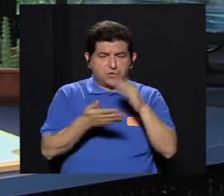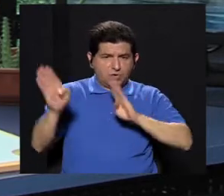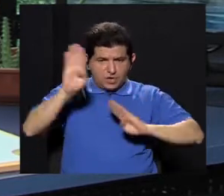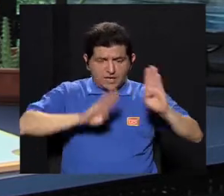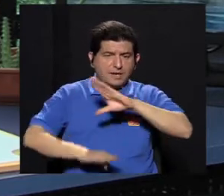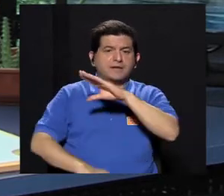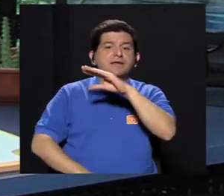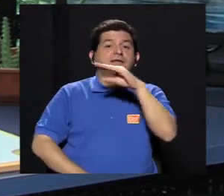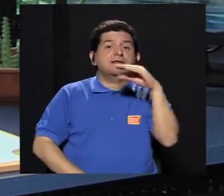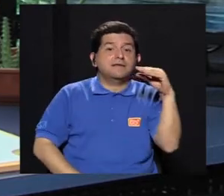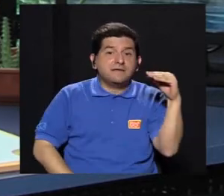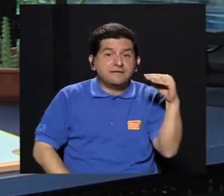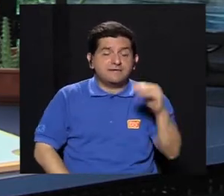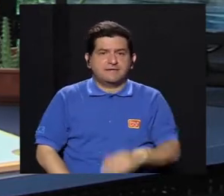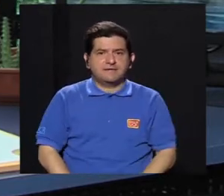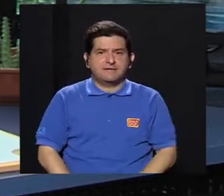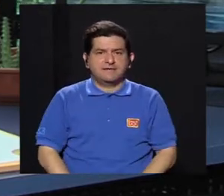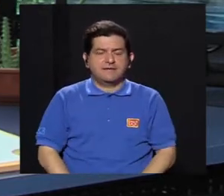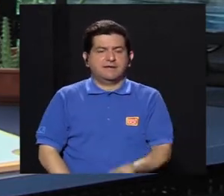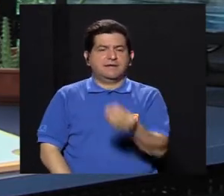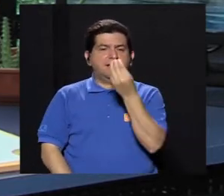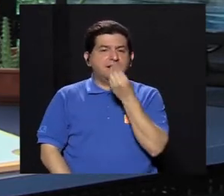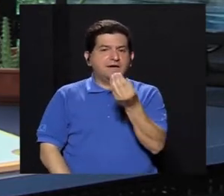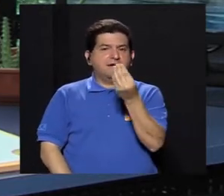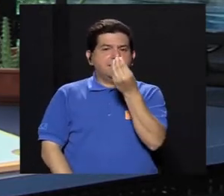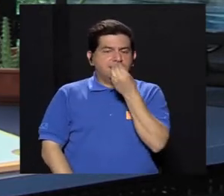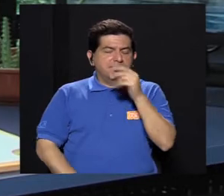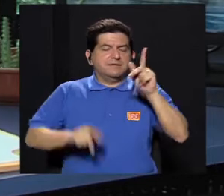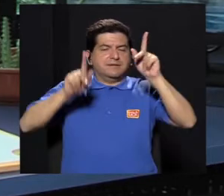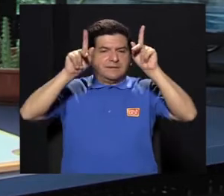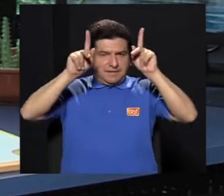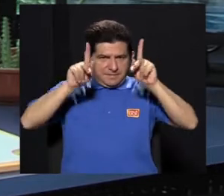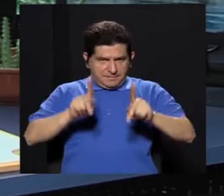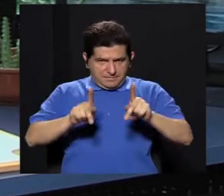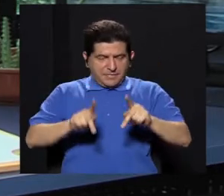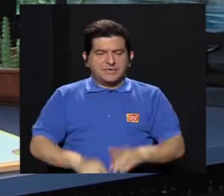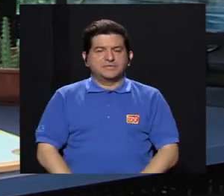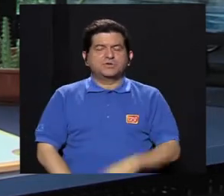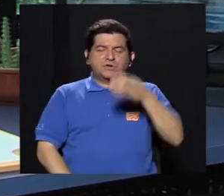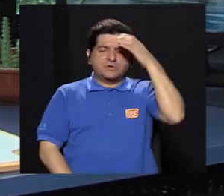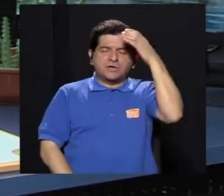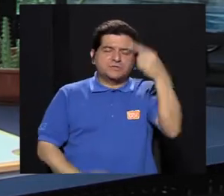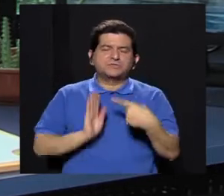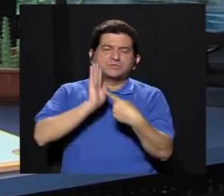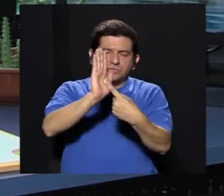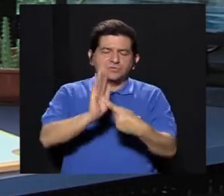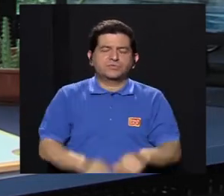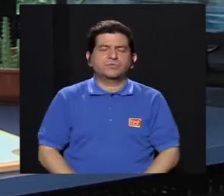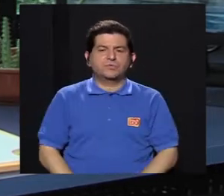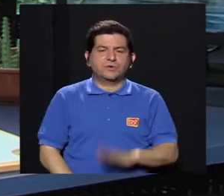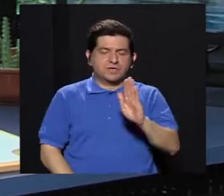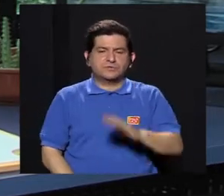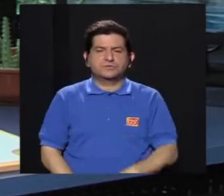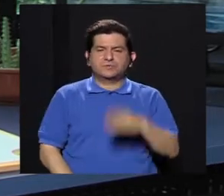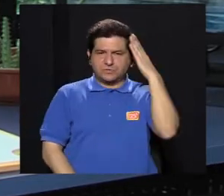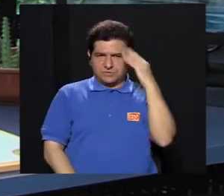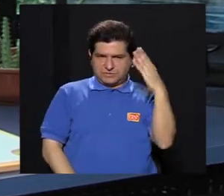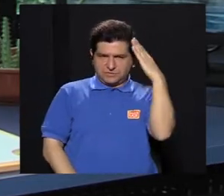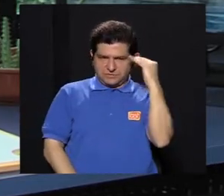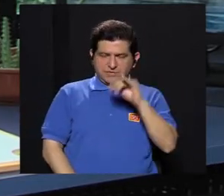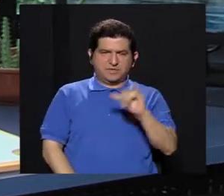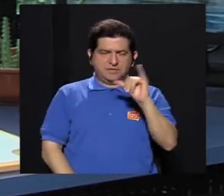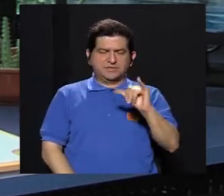en la dimensión biológica, sino que es a través de la alimentación, donde las personas muestran su cultura,